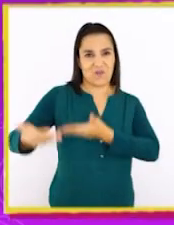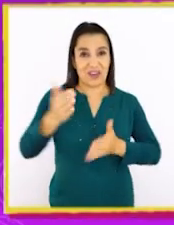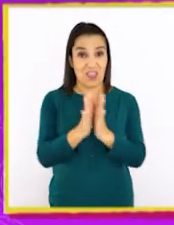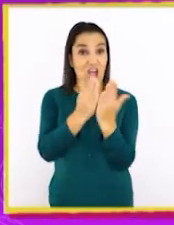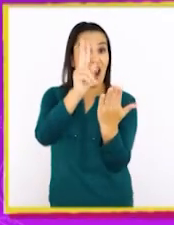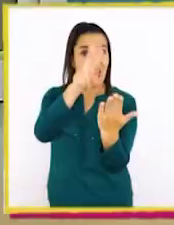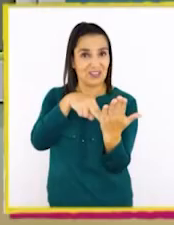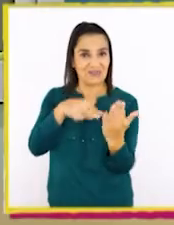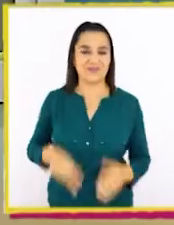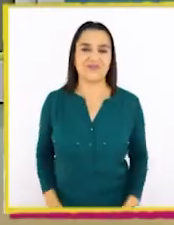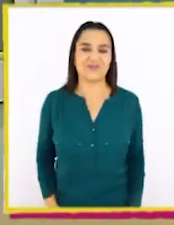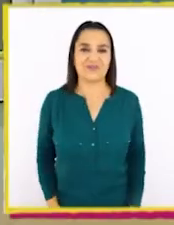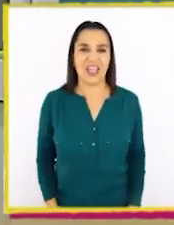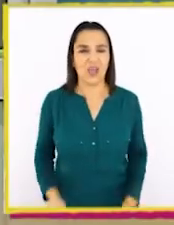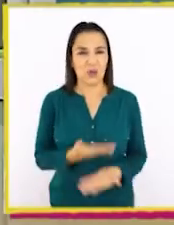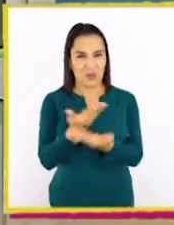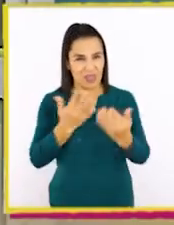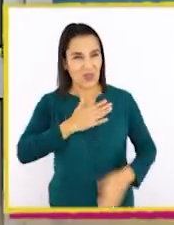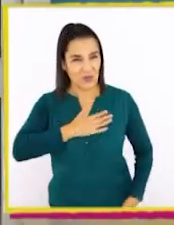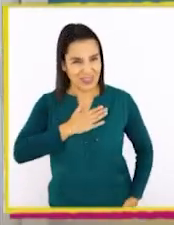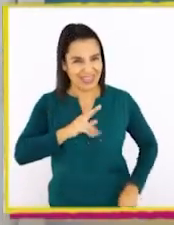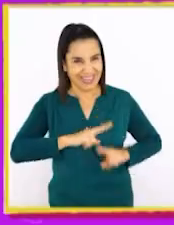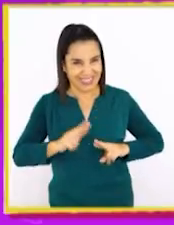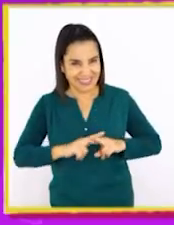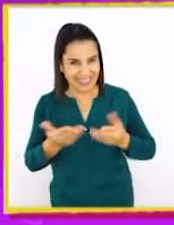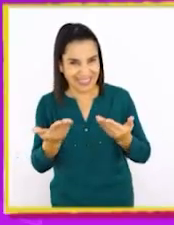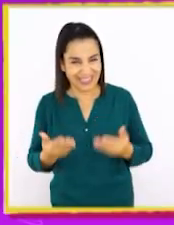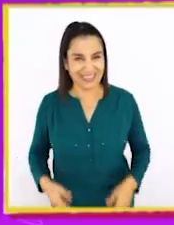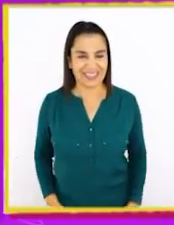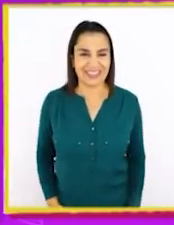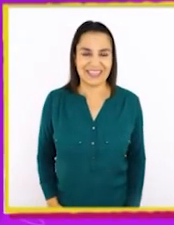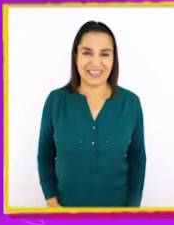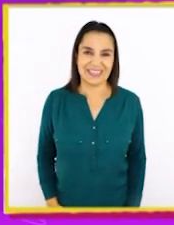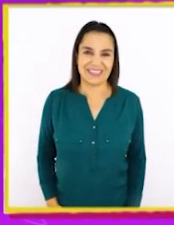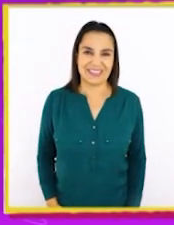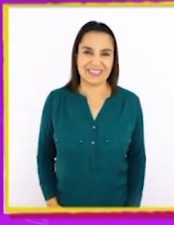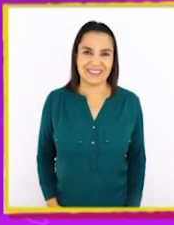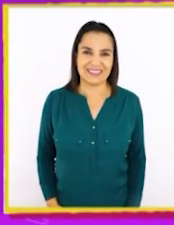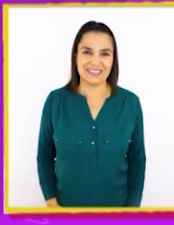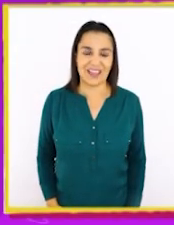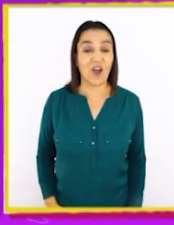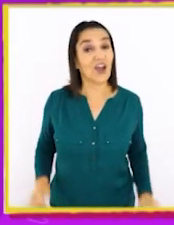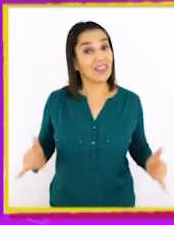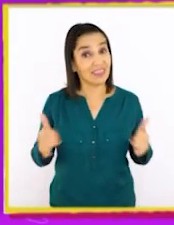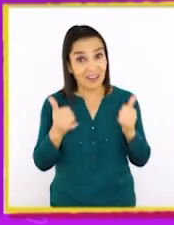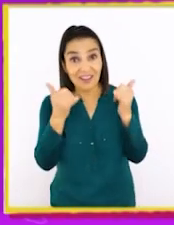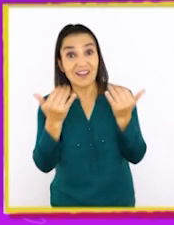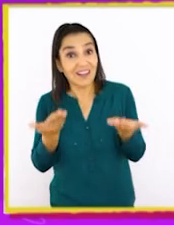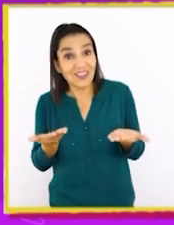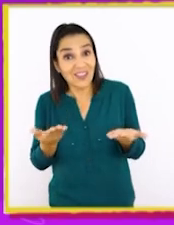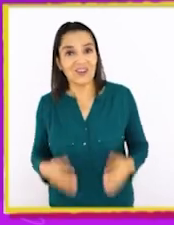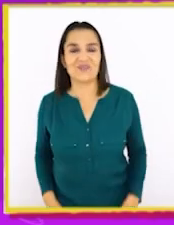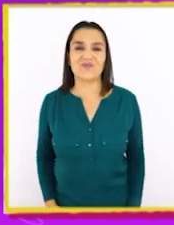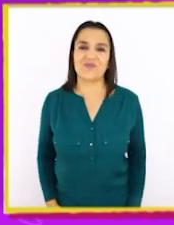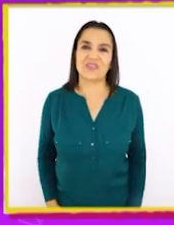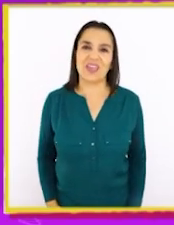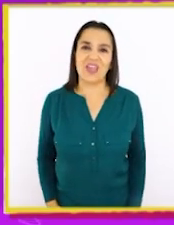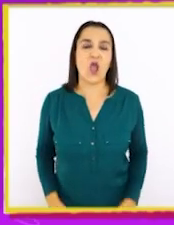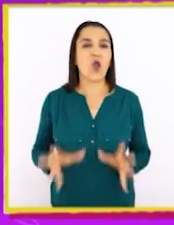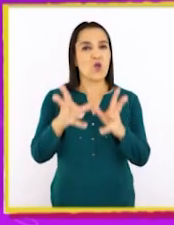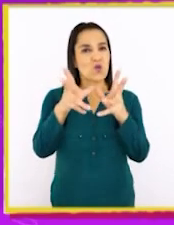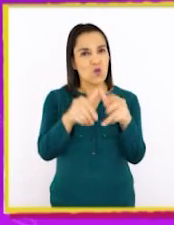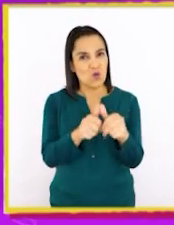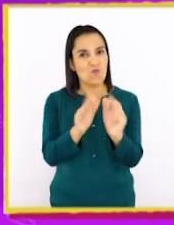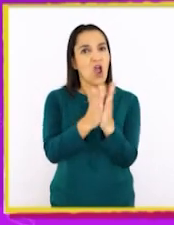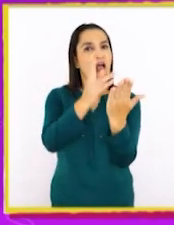lecturas. ¿A ustedes les gustaría hacer eso? ¡Sí! Sería entretenido hacer un